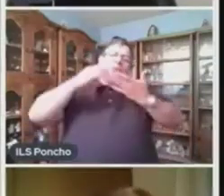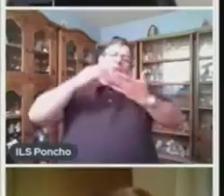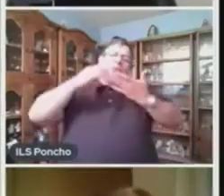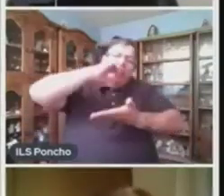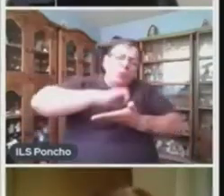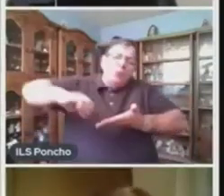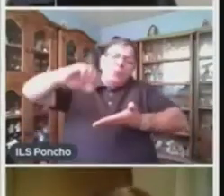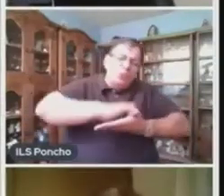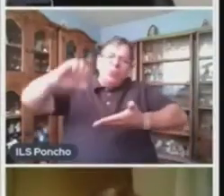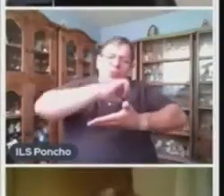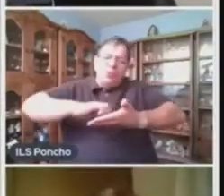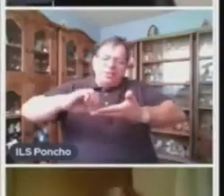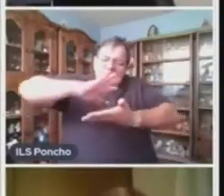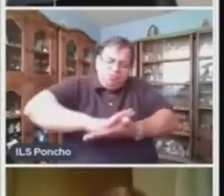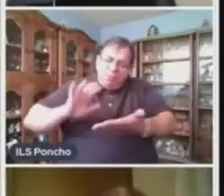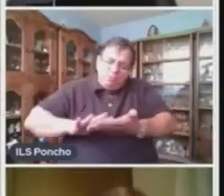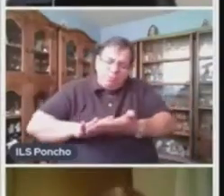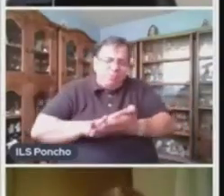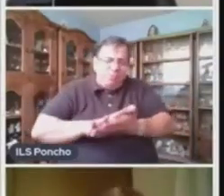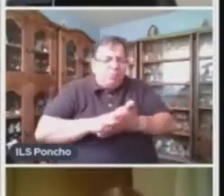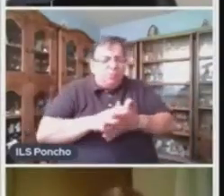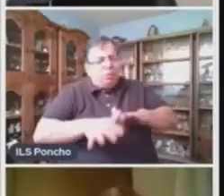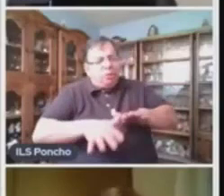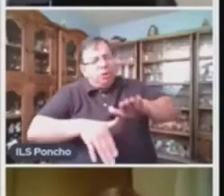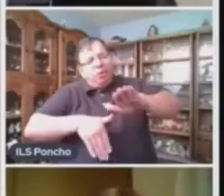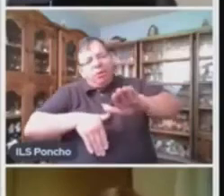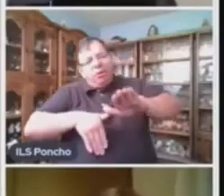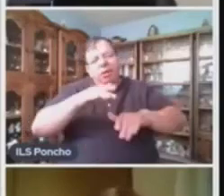¡Guau, Víctor!